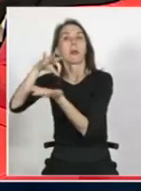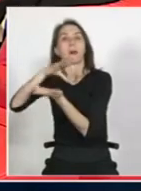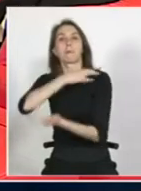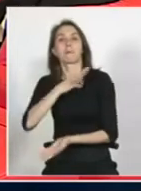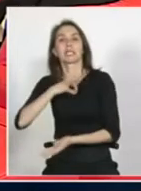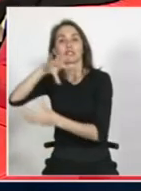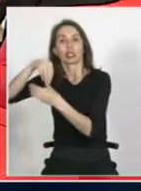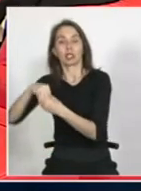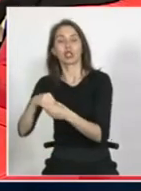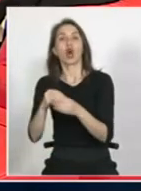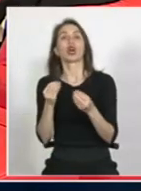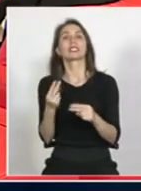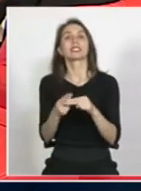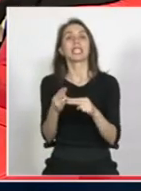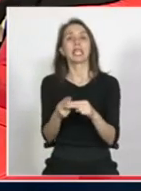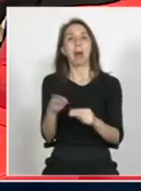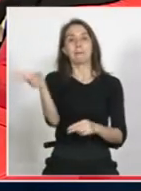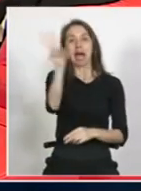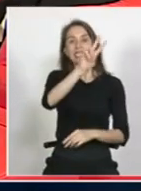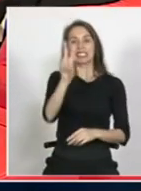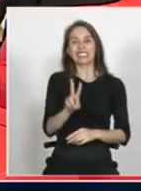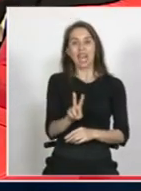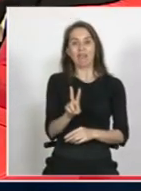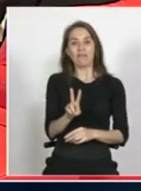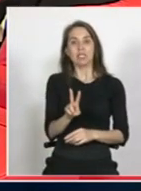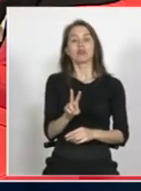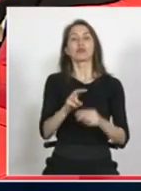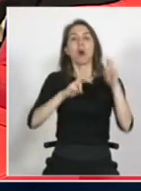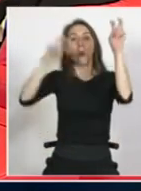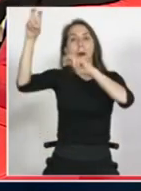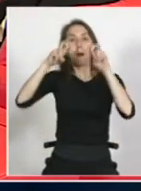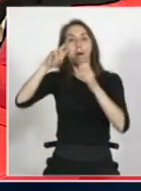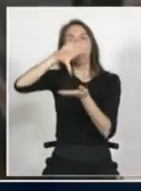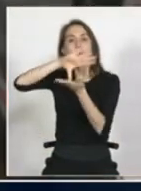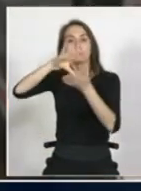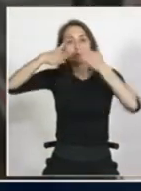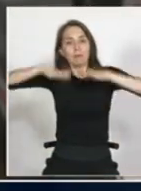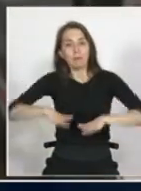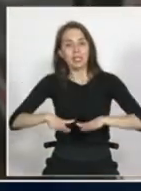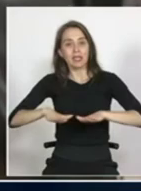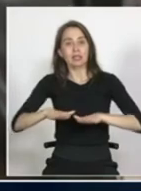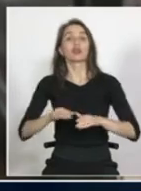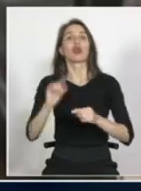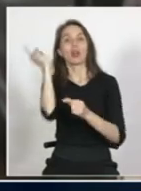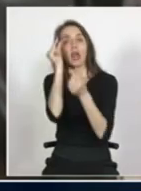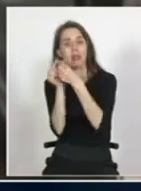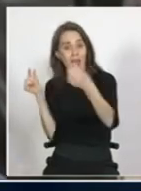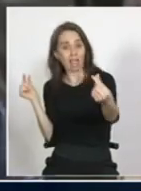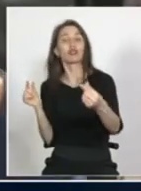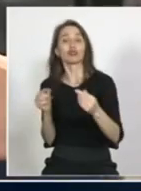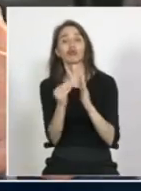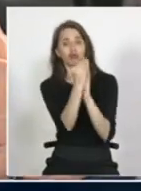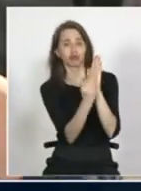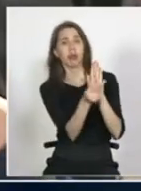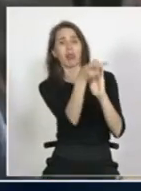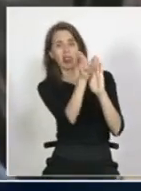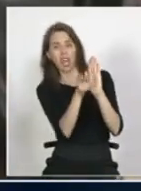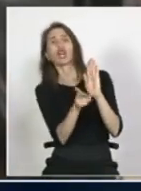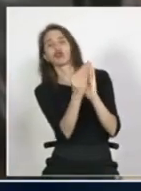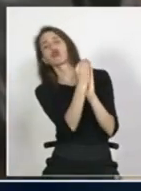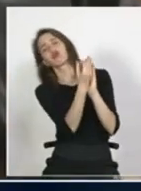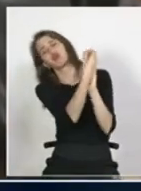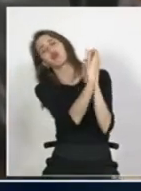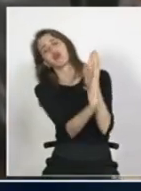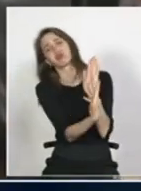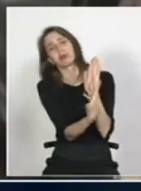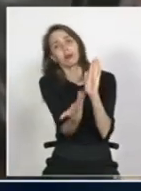tiene que ver con los servicios de migración con que esto sea un servicio a nivel nacional porque de lo contrario claro podemos establecer todos los derechos pero no vamos a tener la capacidad de que